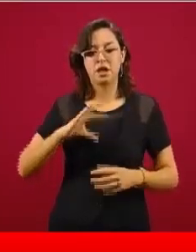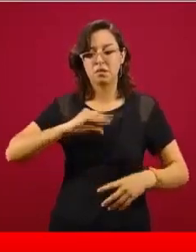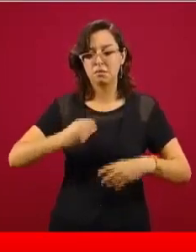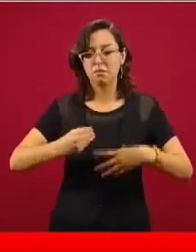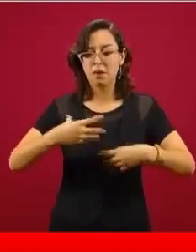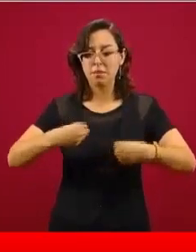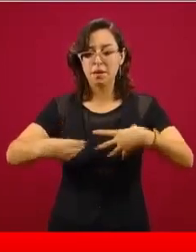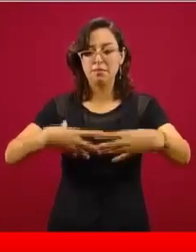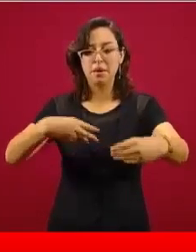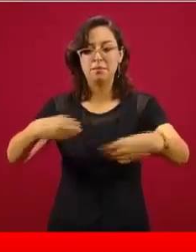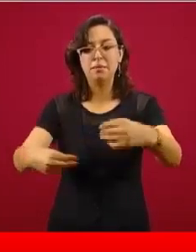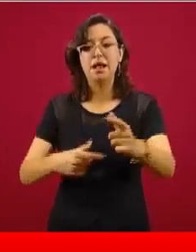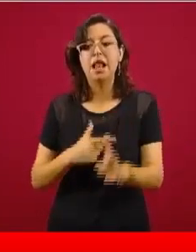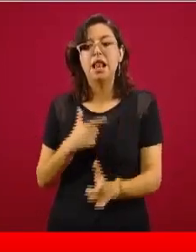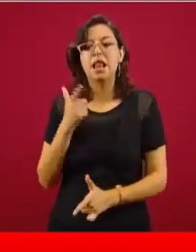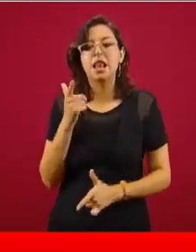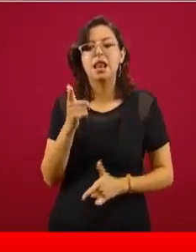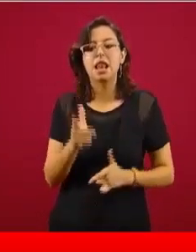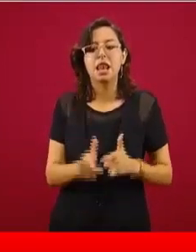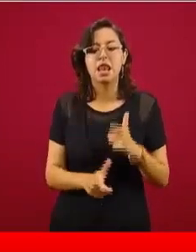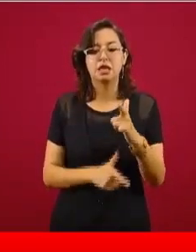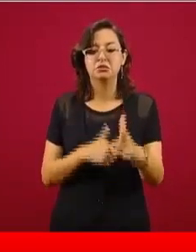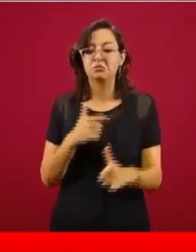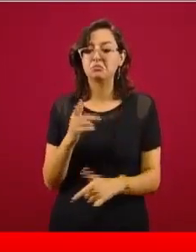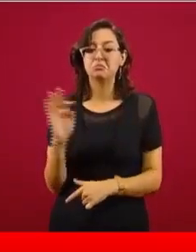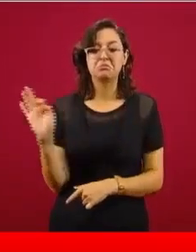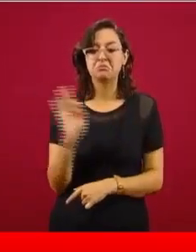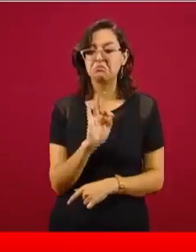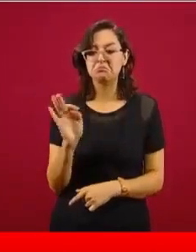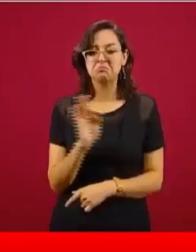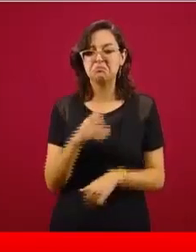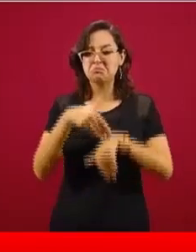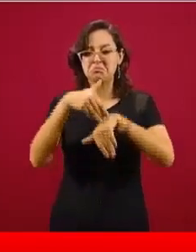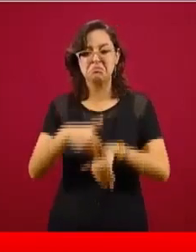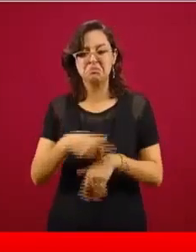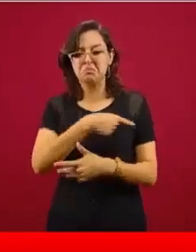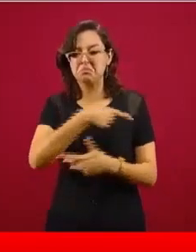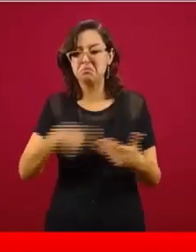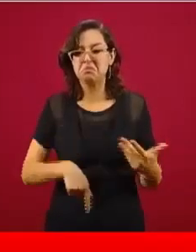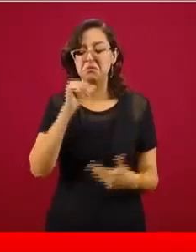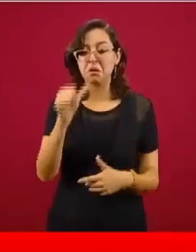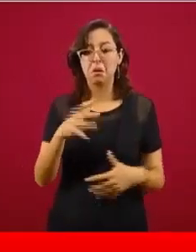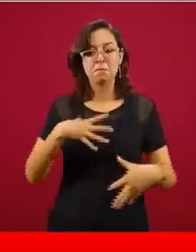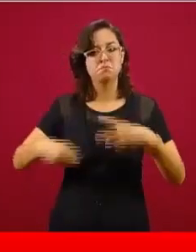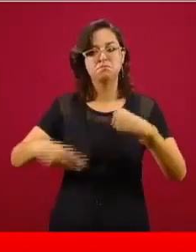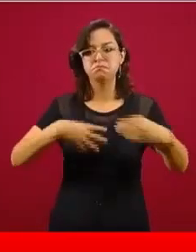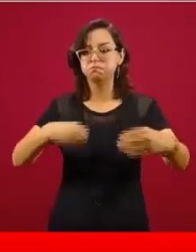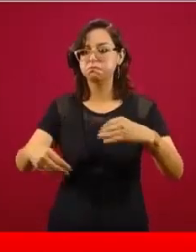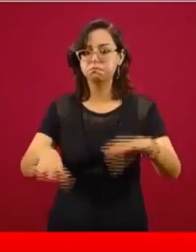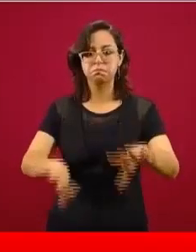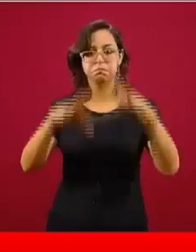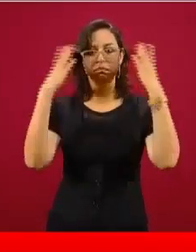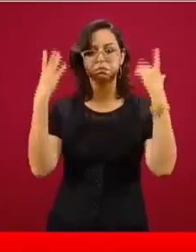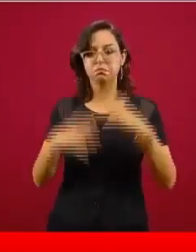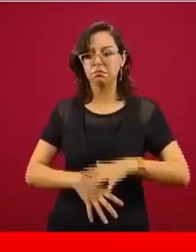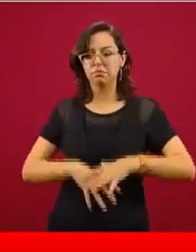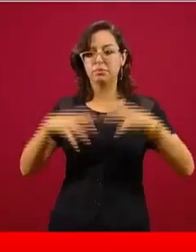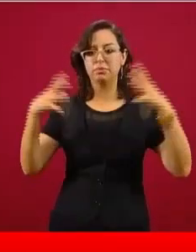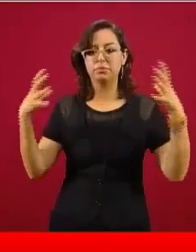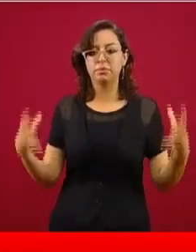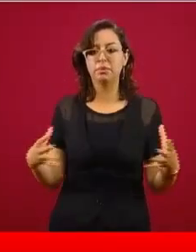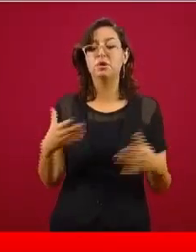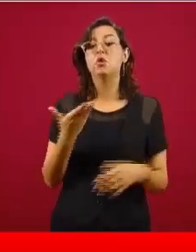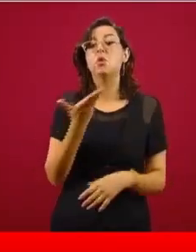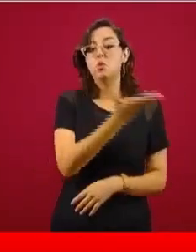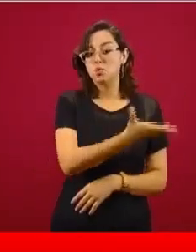transmisión de lo que hubiera sido sin las intervenciones. Básicamente, la intervención la hacen todas y todos ustedes al